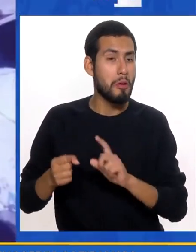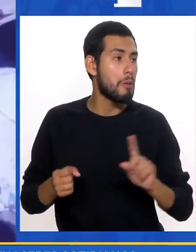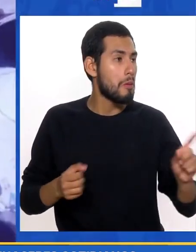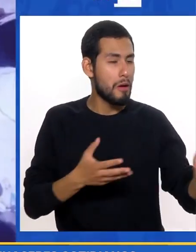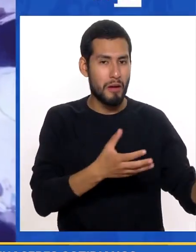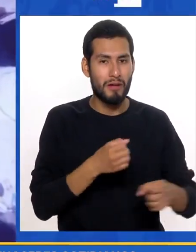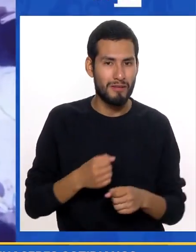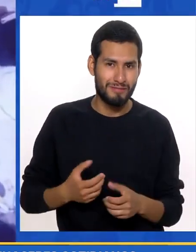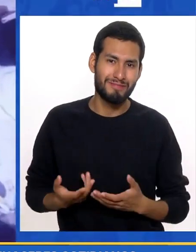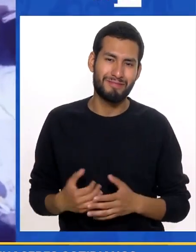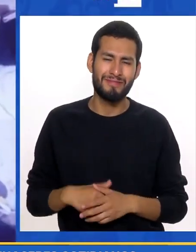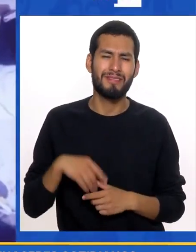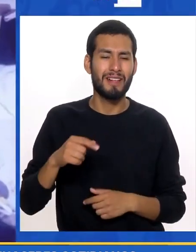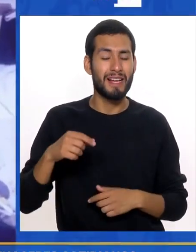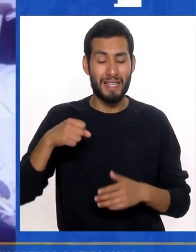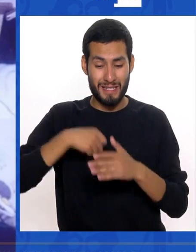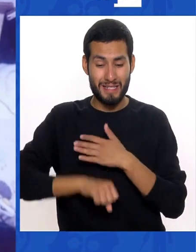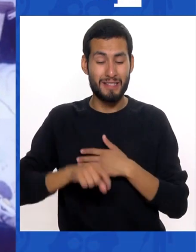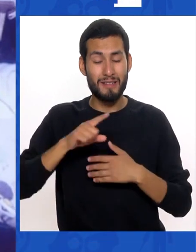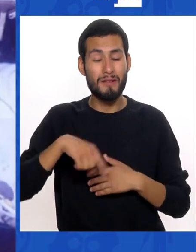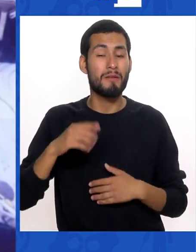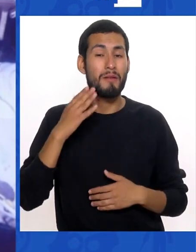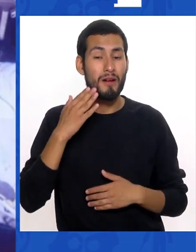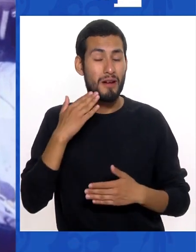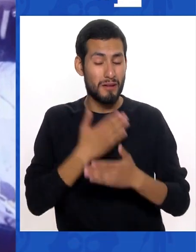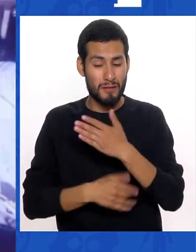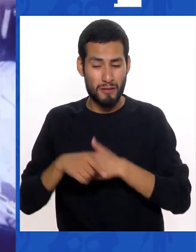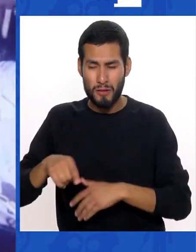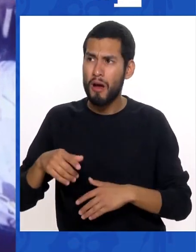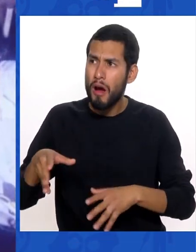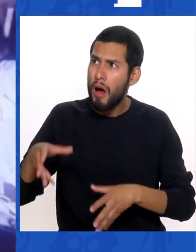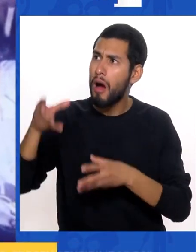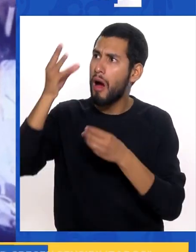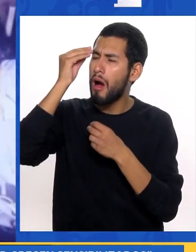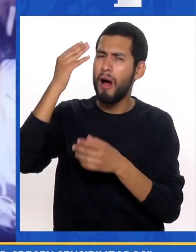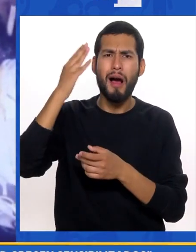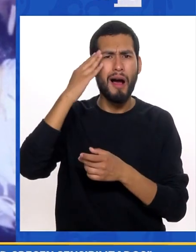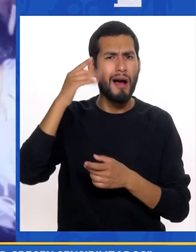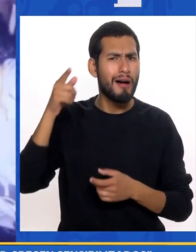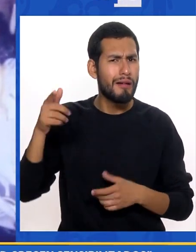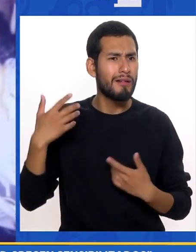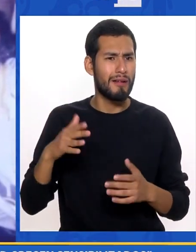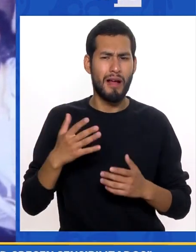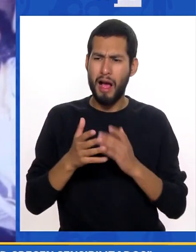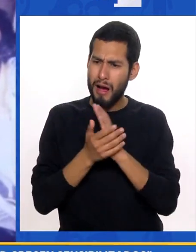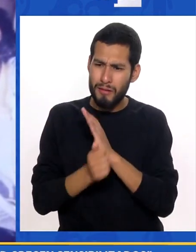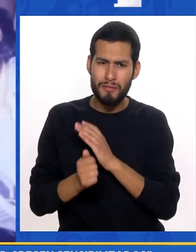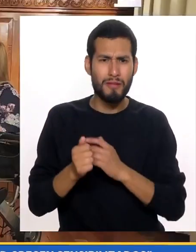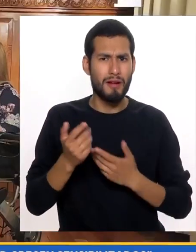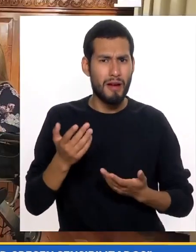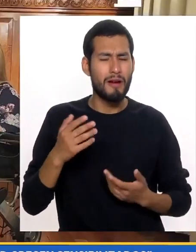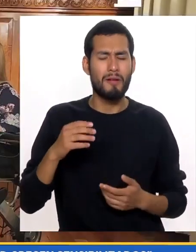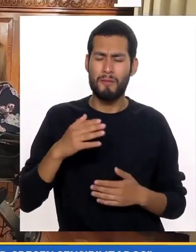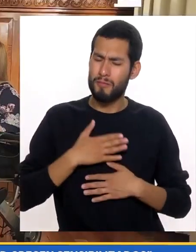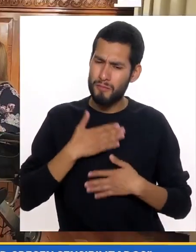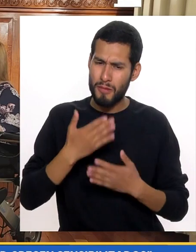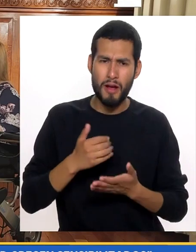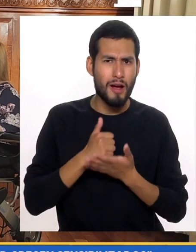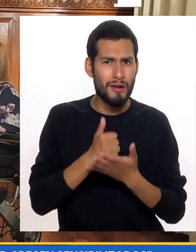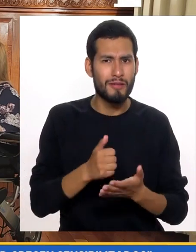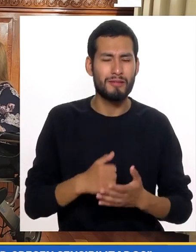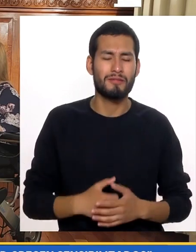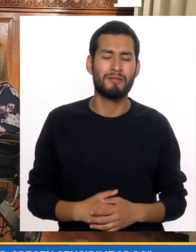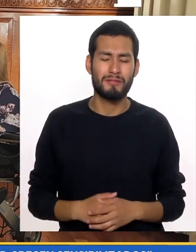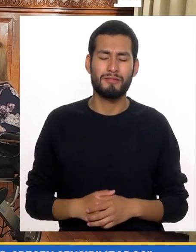O sea, los niños De las madres con discapacidad Crecen tan sensibilizadas Y muy hábiles Para